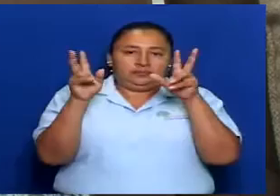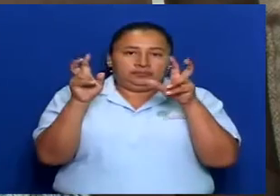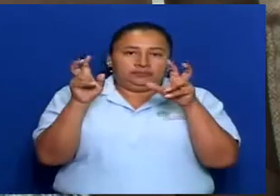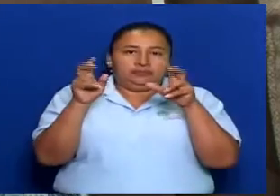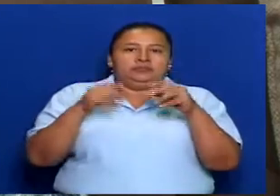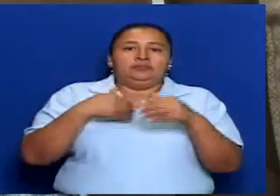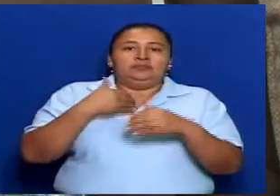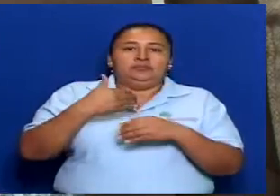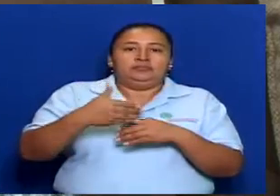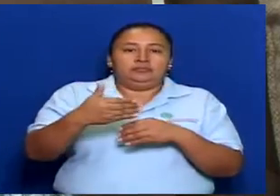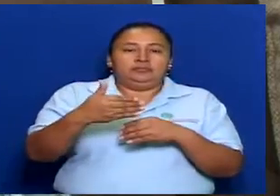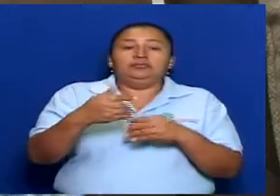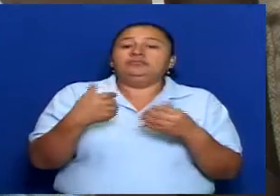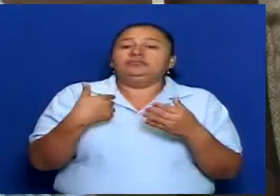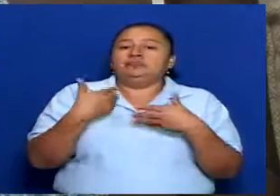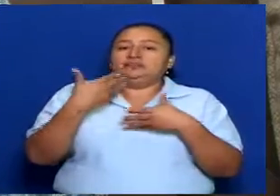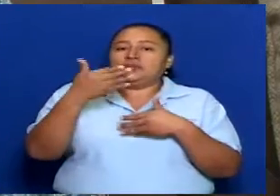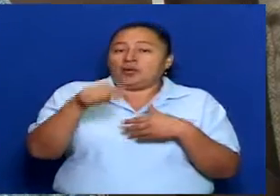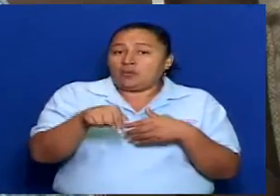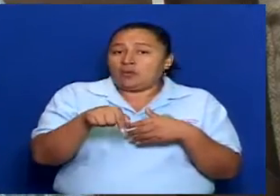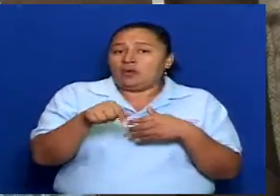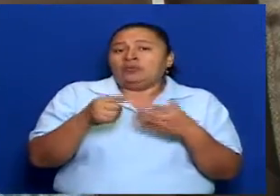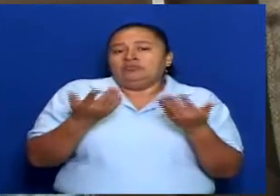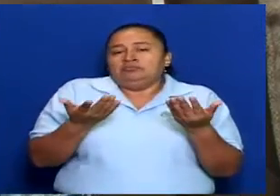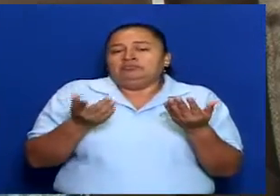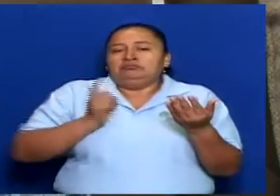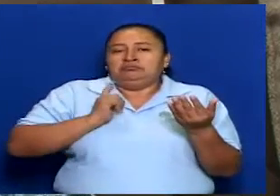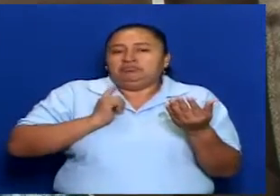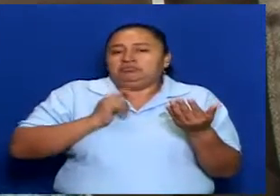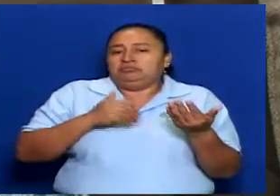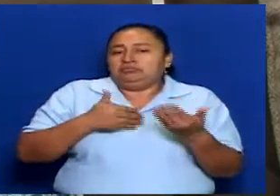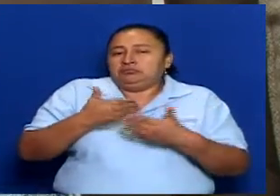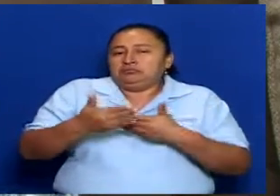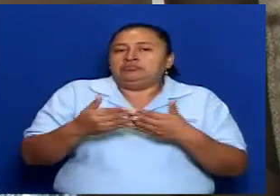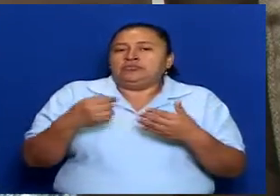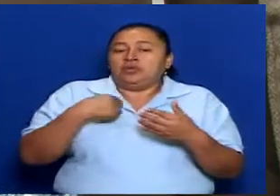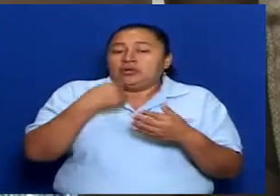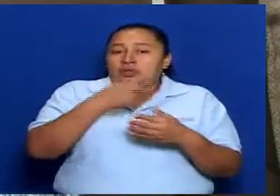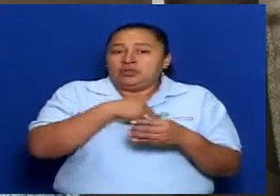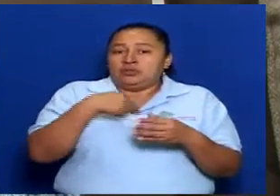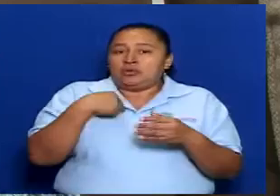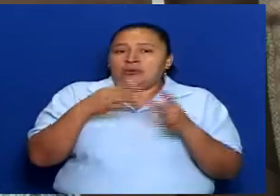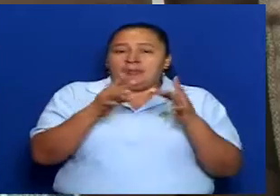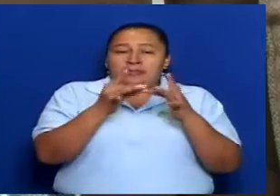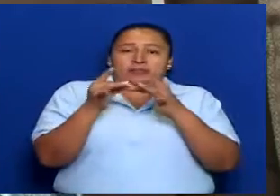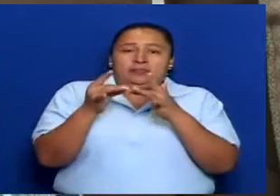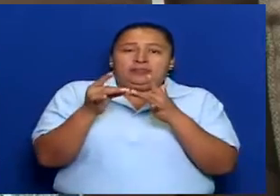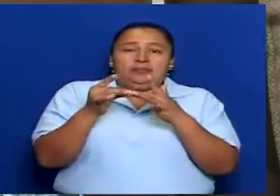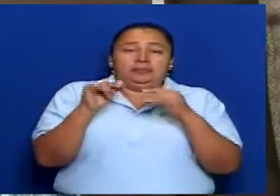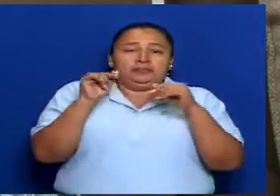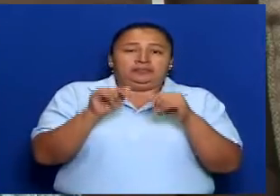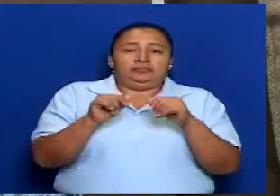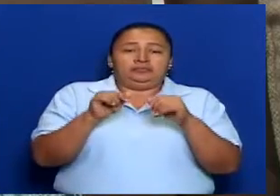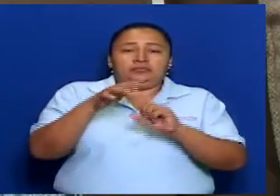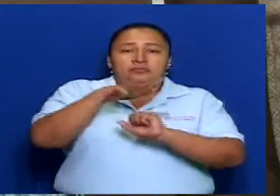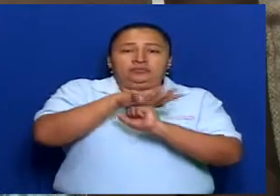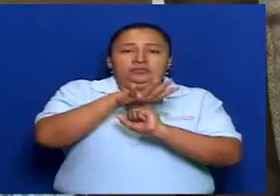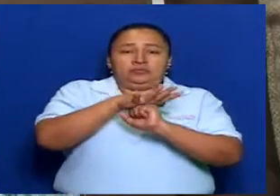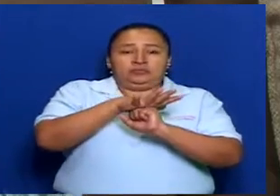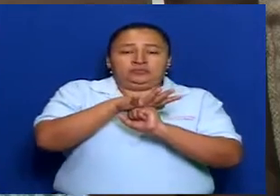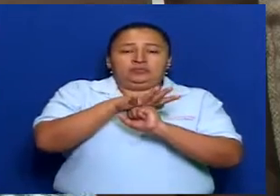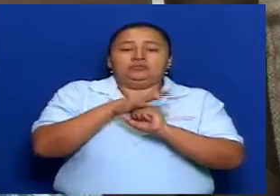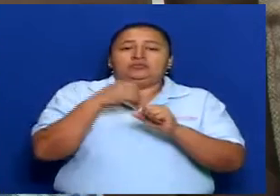que estamos ahora y que fue lo que hizo sobre todo la comisión,